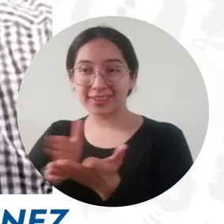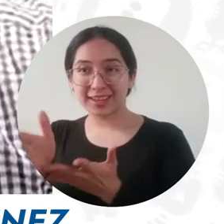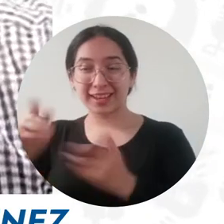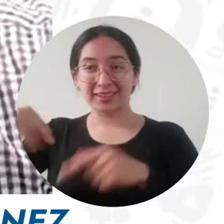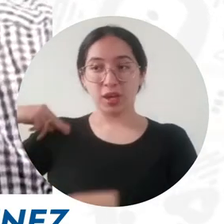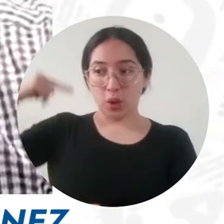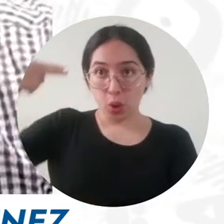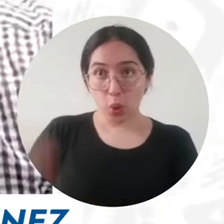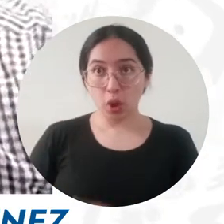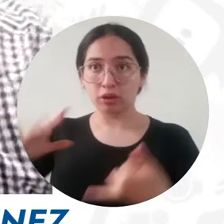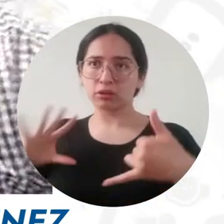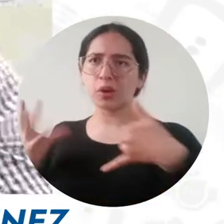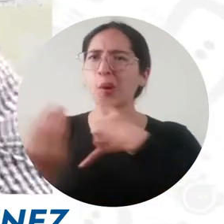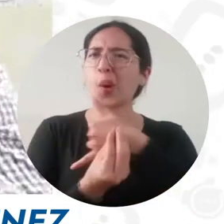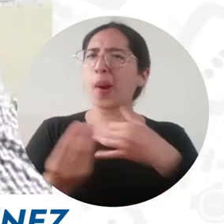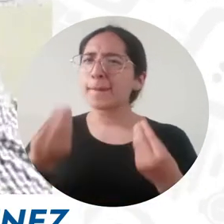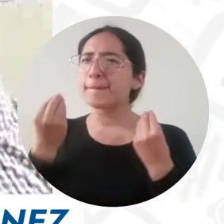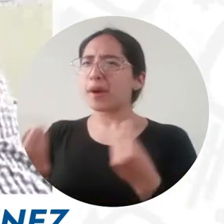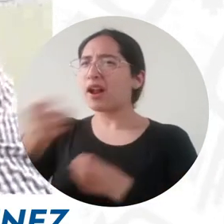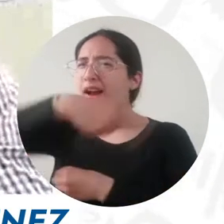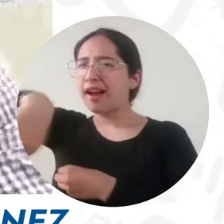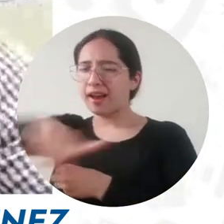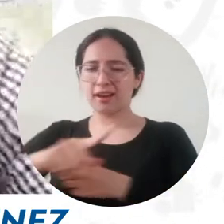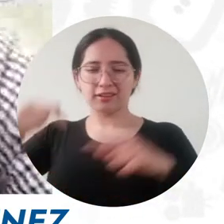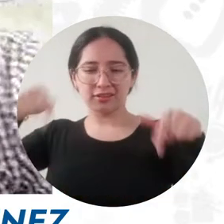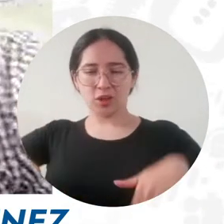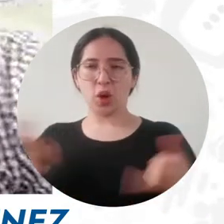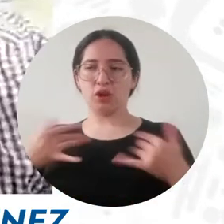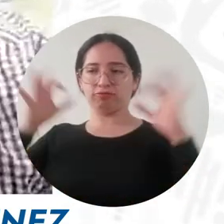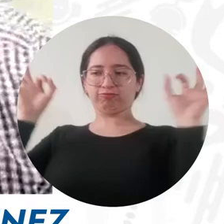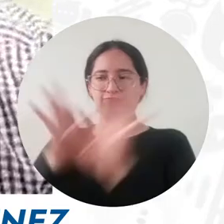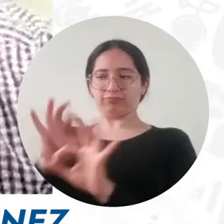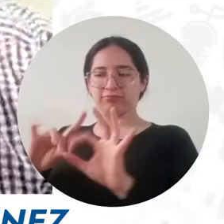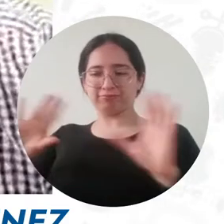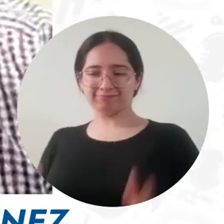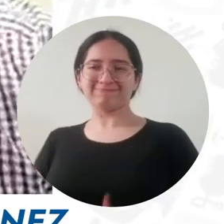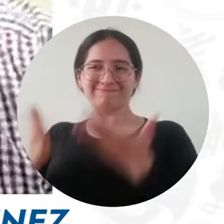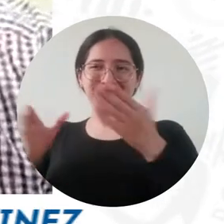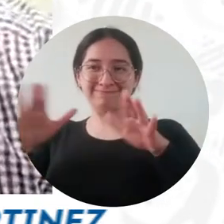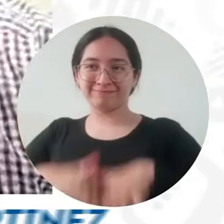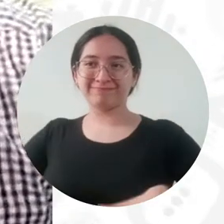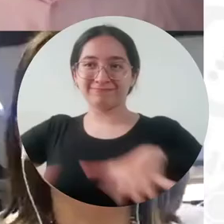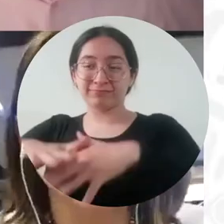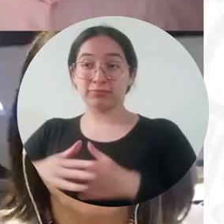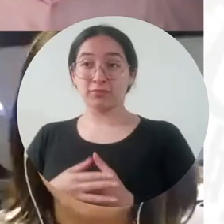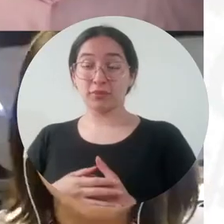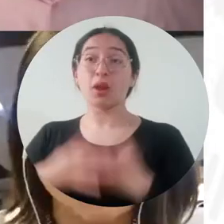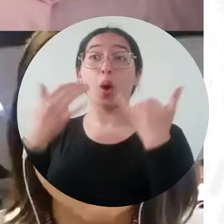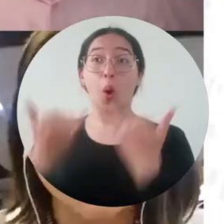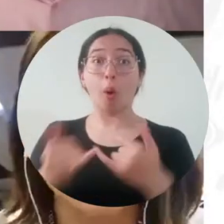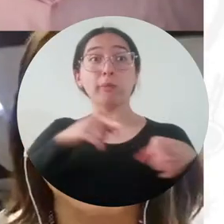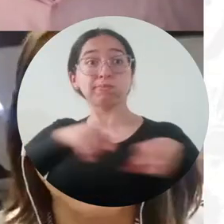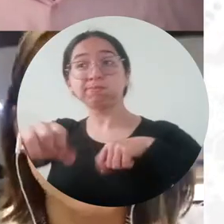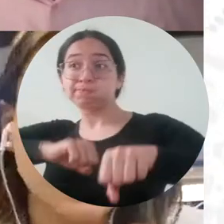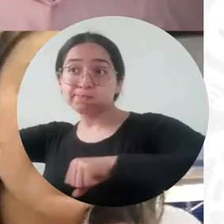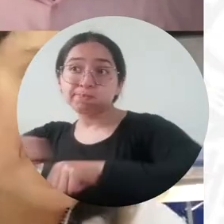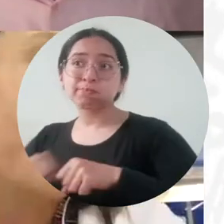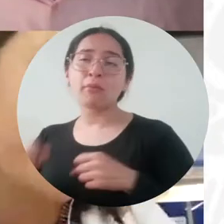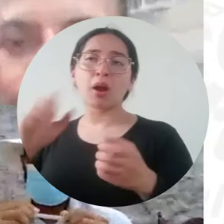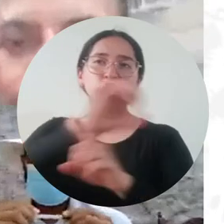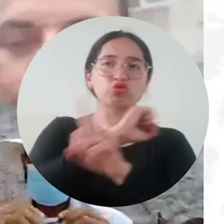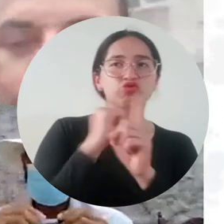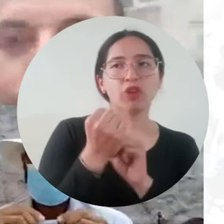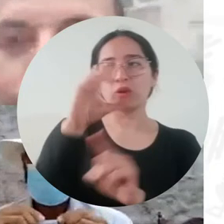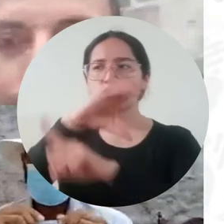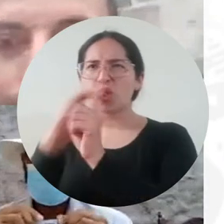programa de Historia y Patrimonio para que se siga convirtiendo en ese referente que hoy tenemos en la región de Caribe. Hoy por hoy, gestores sociales y